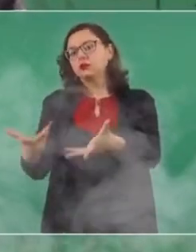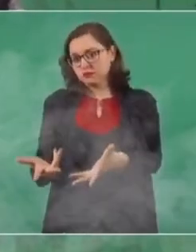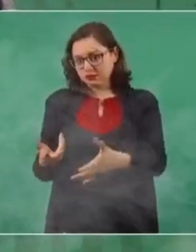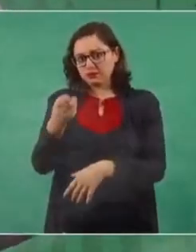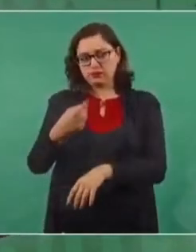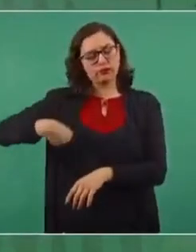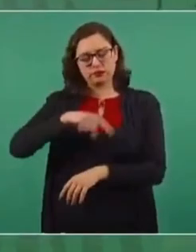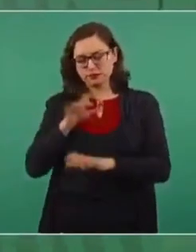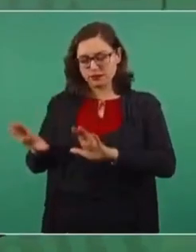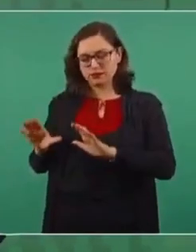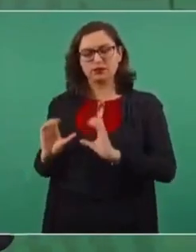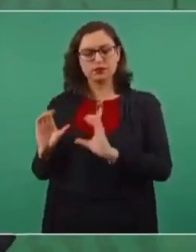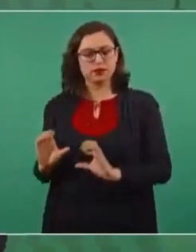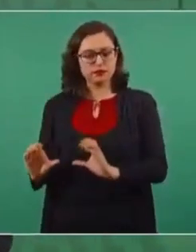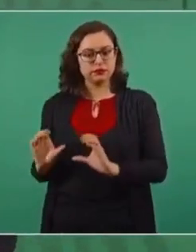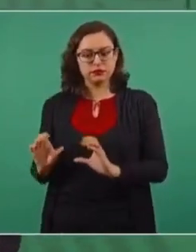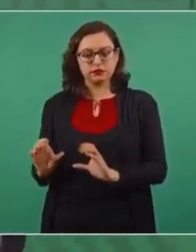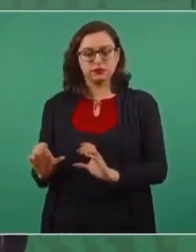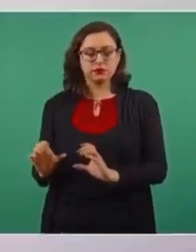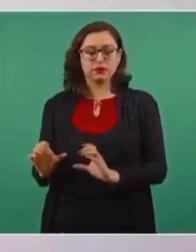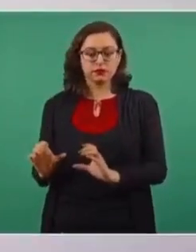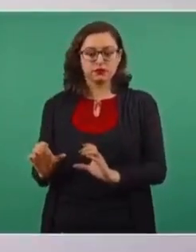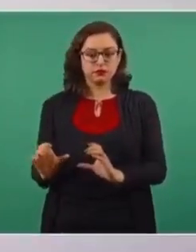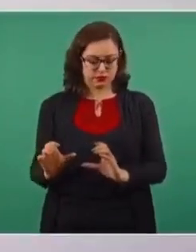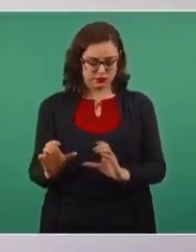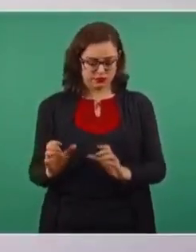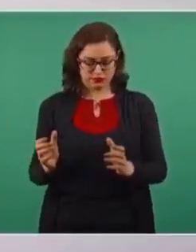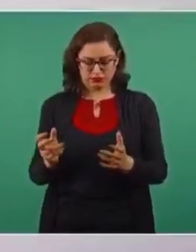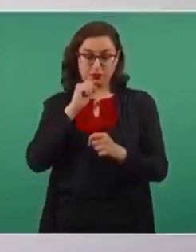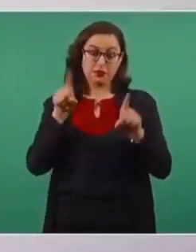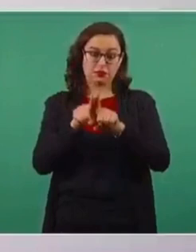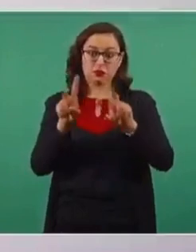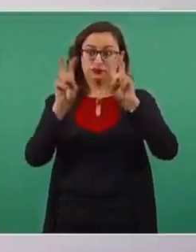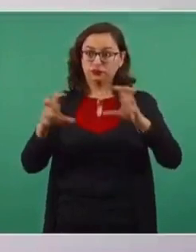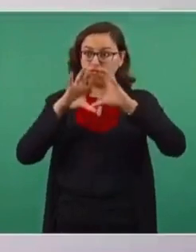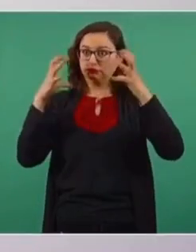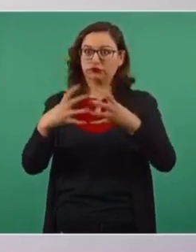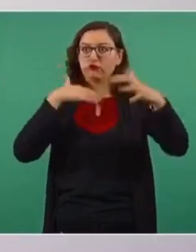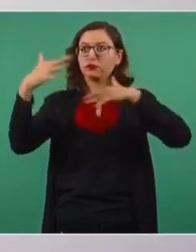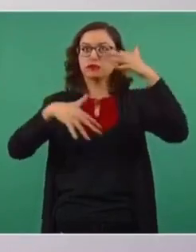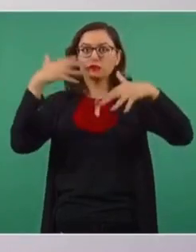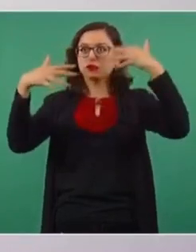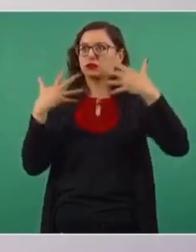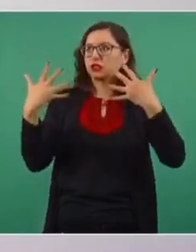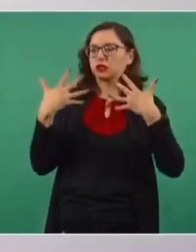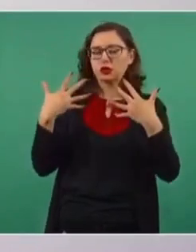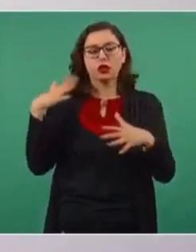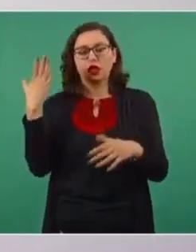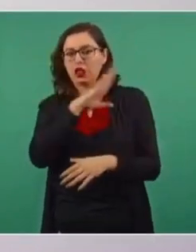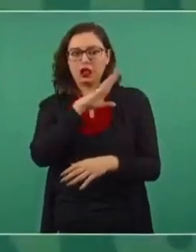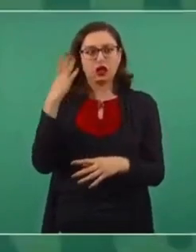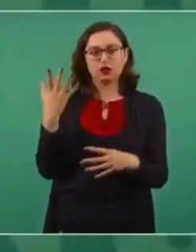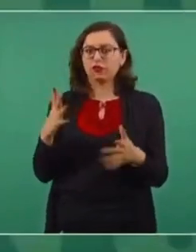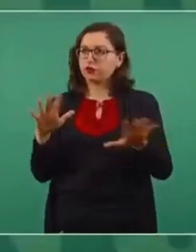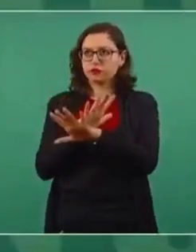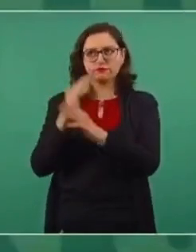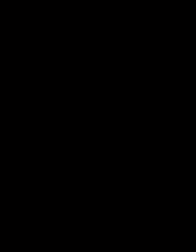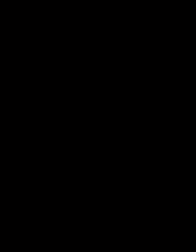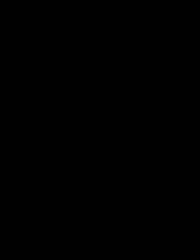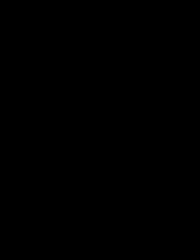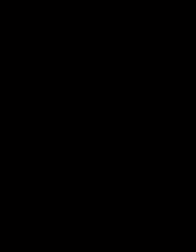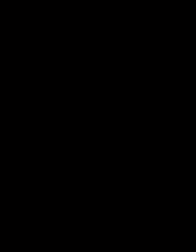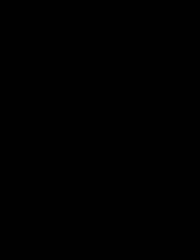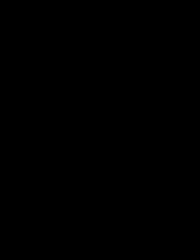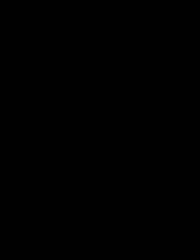contribución también en la política para enfrentar lo del cambio ambiental, lo del cambio climático.